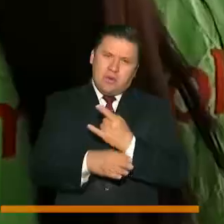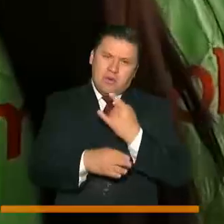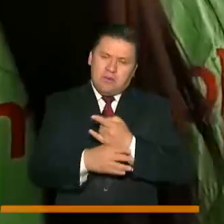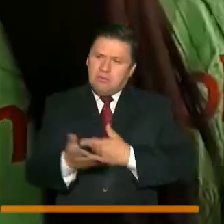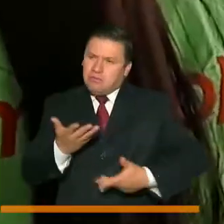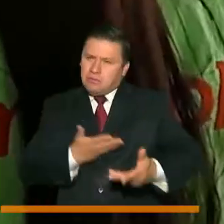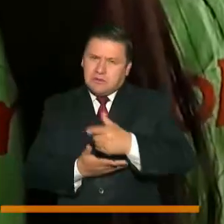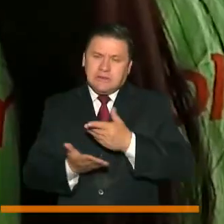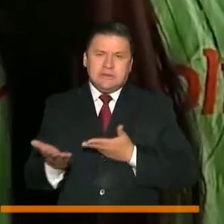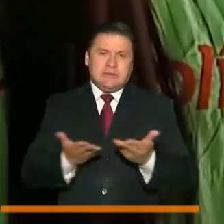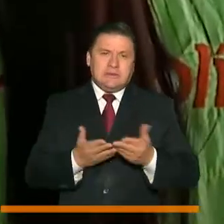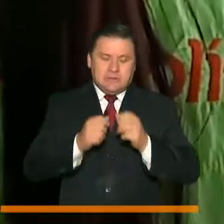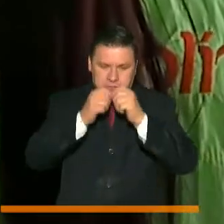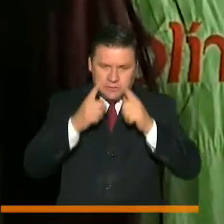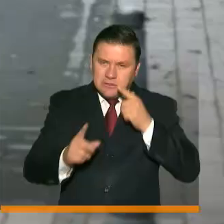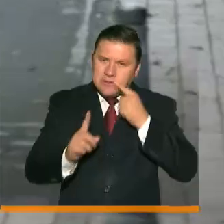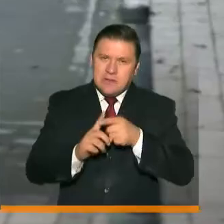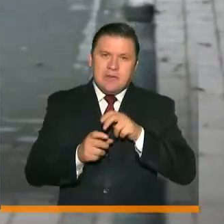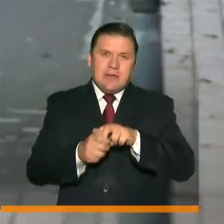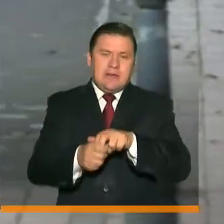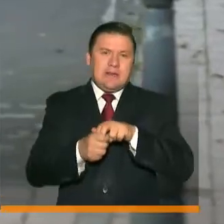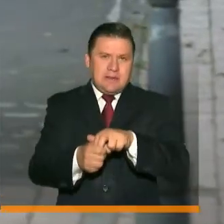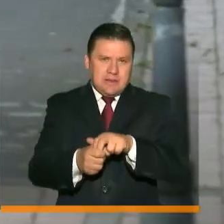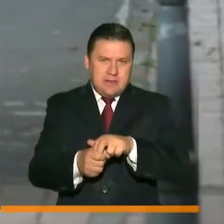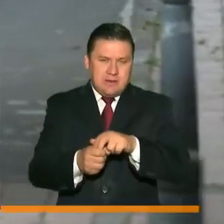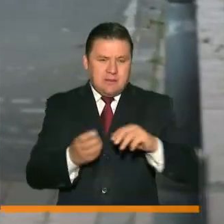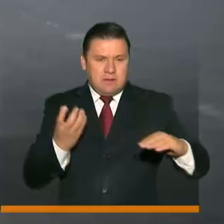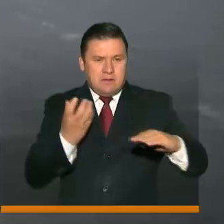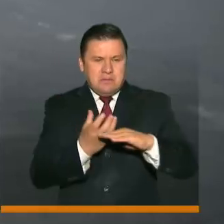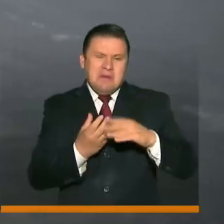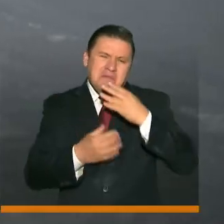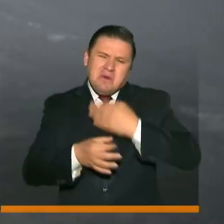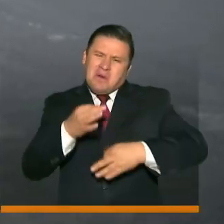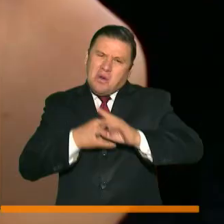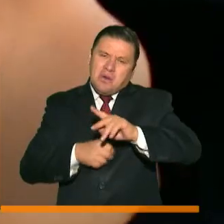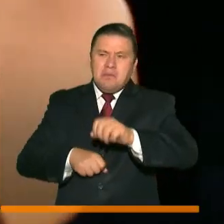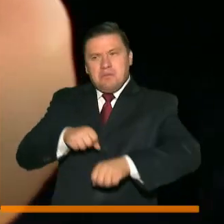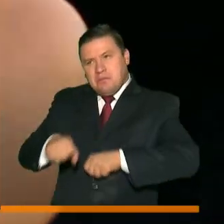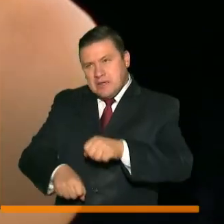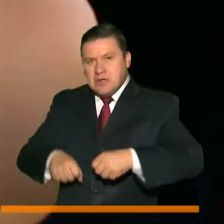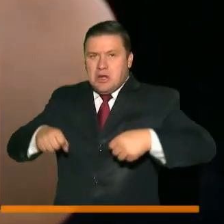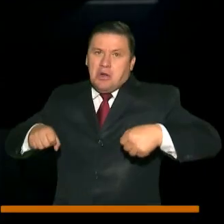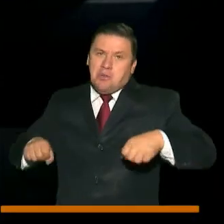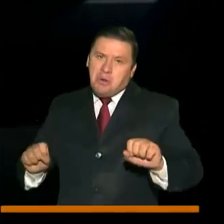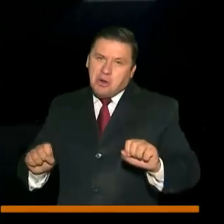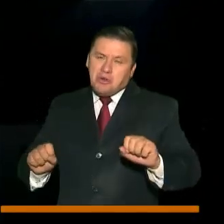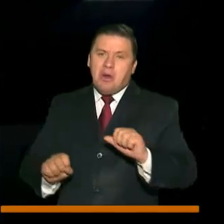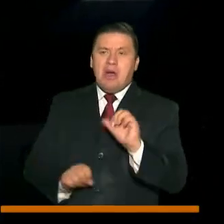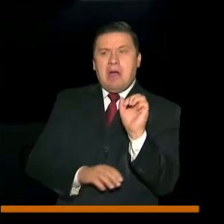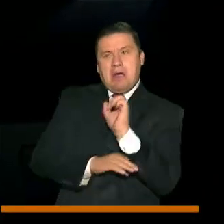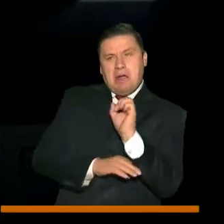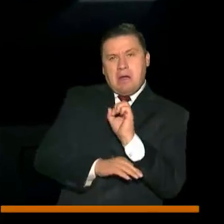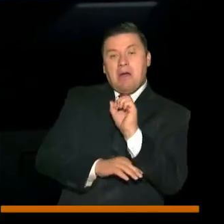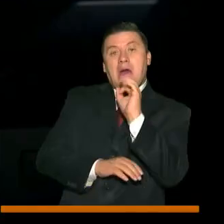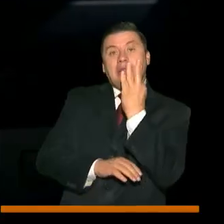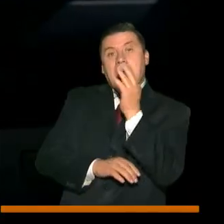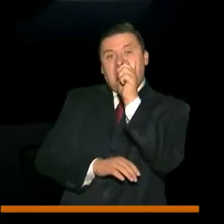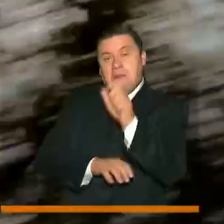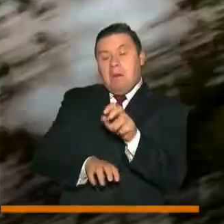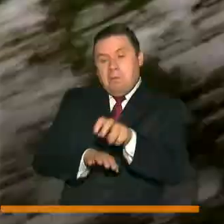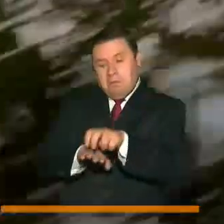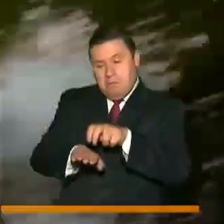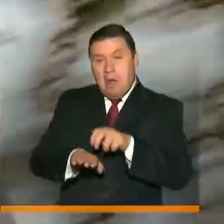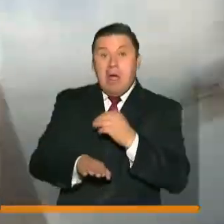alternos al servicio público de transporte, tales como bicicleta, moto, vehículos particulares, máximo tres personas,